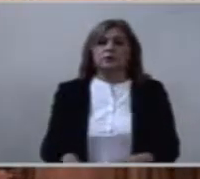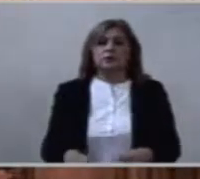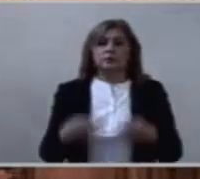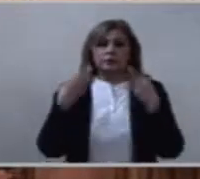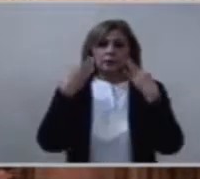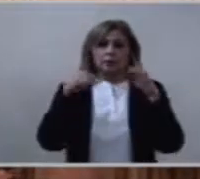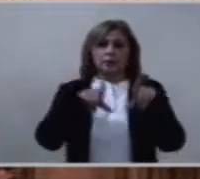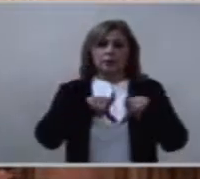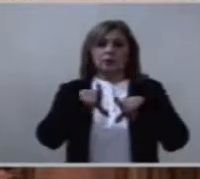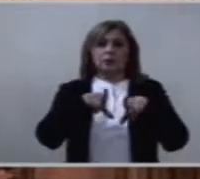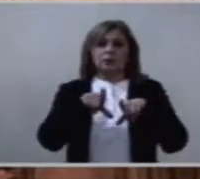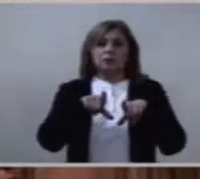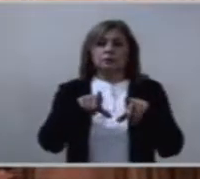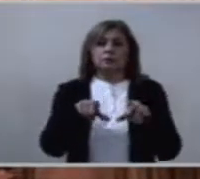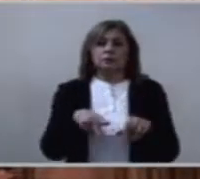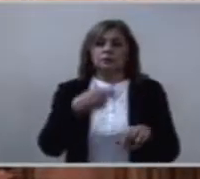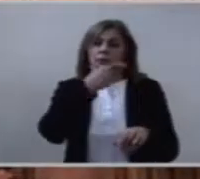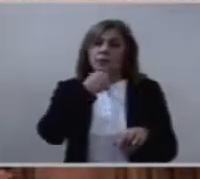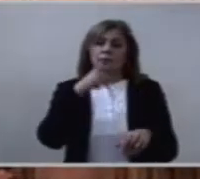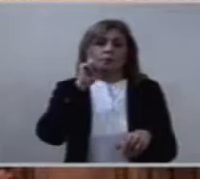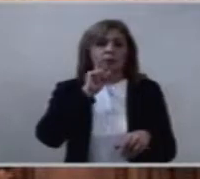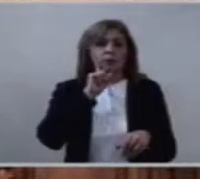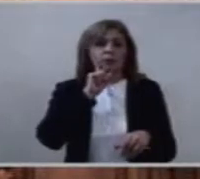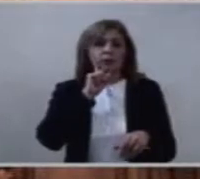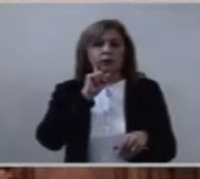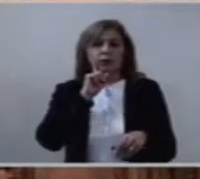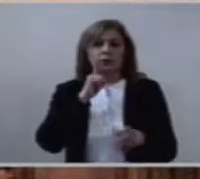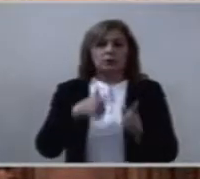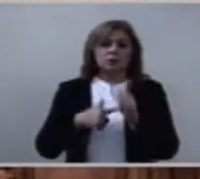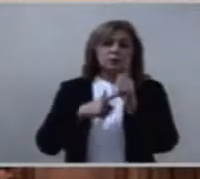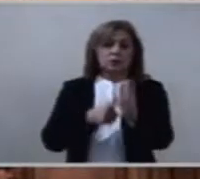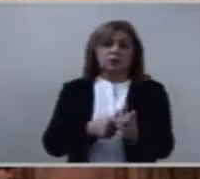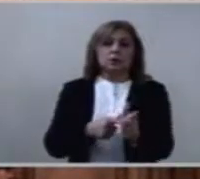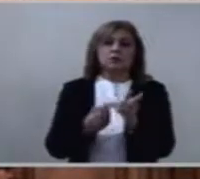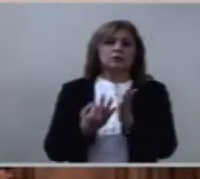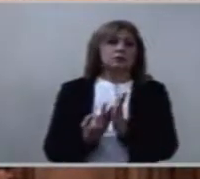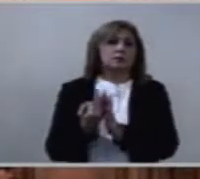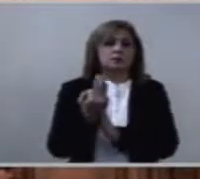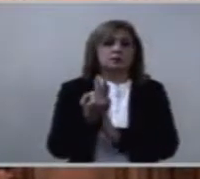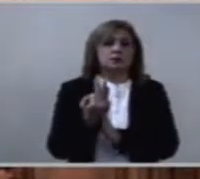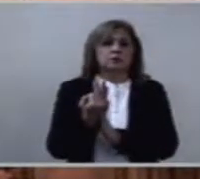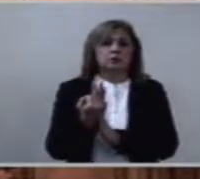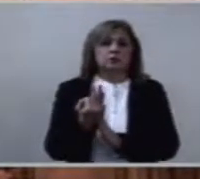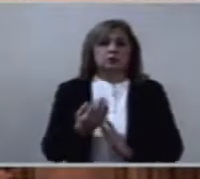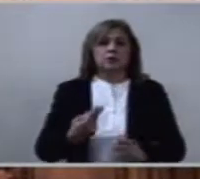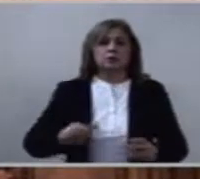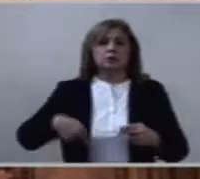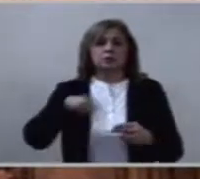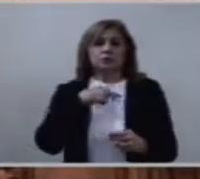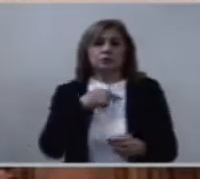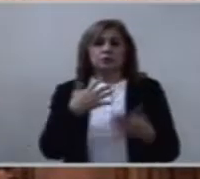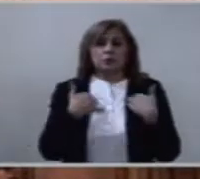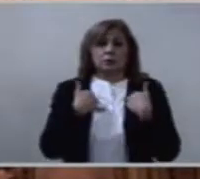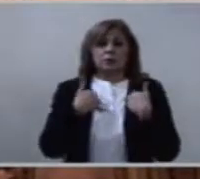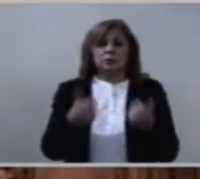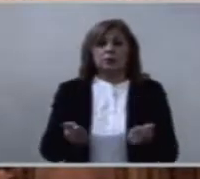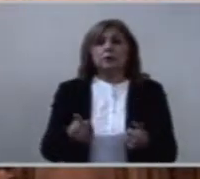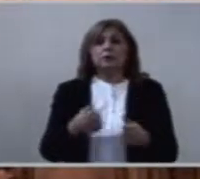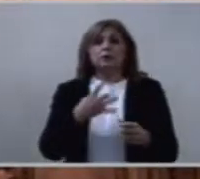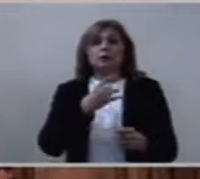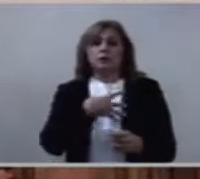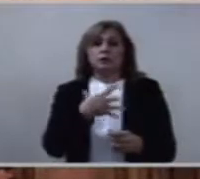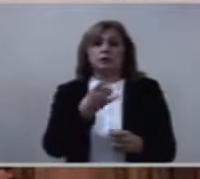seamos solidarios, comprendamos el dolor, pero también